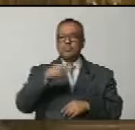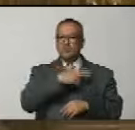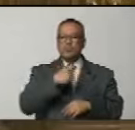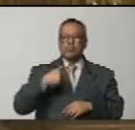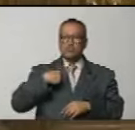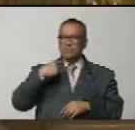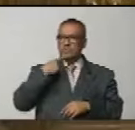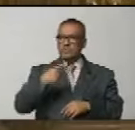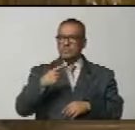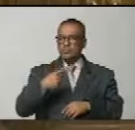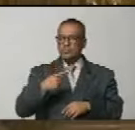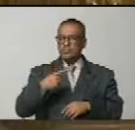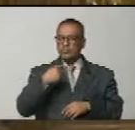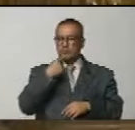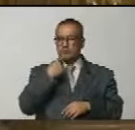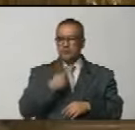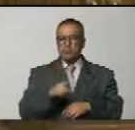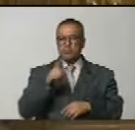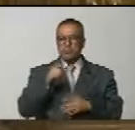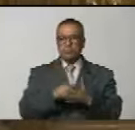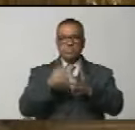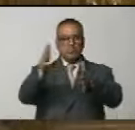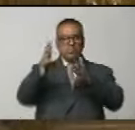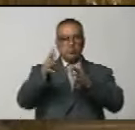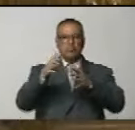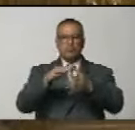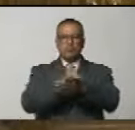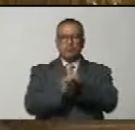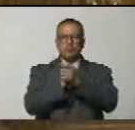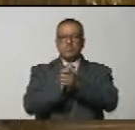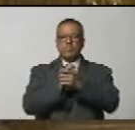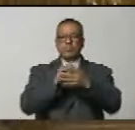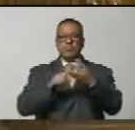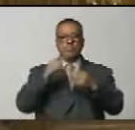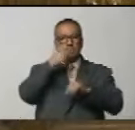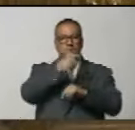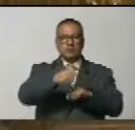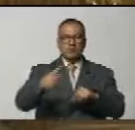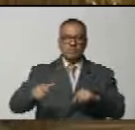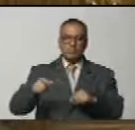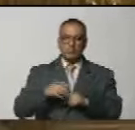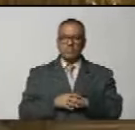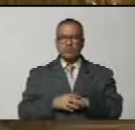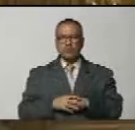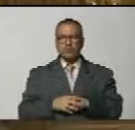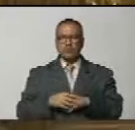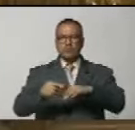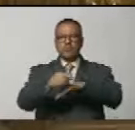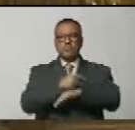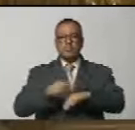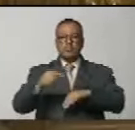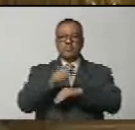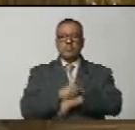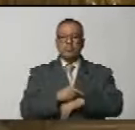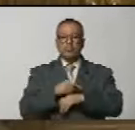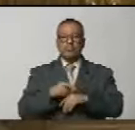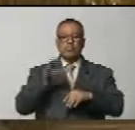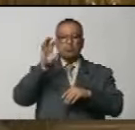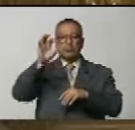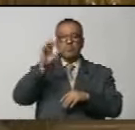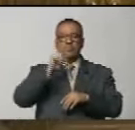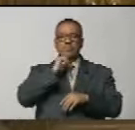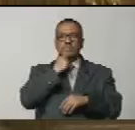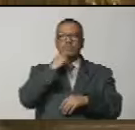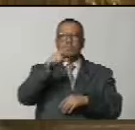otro que señalar un viva la amistad entre el pueblo el gobierno y la nación